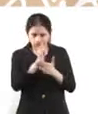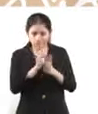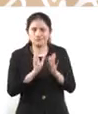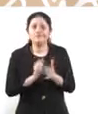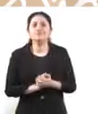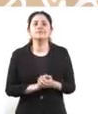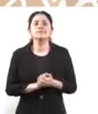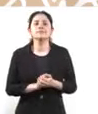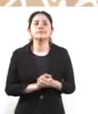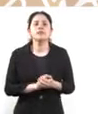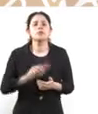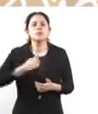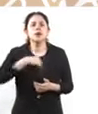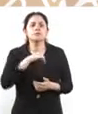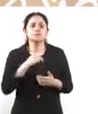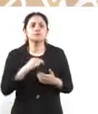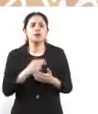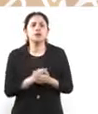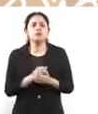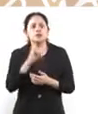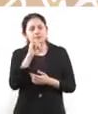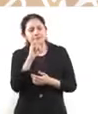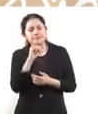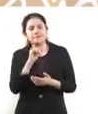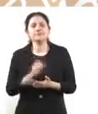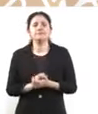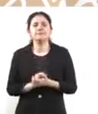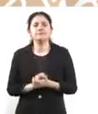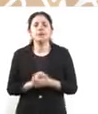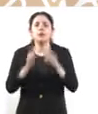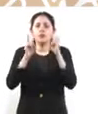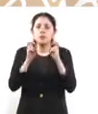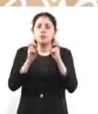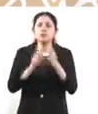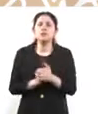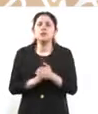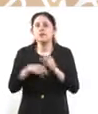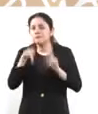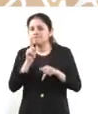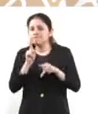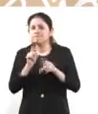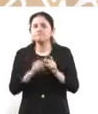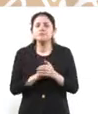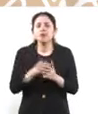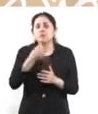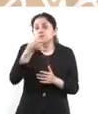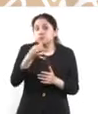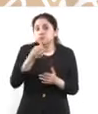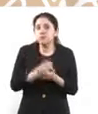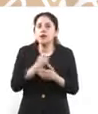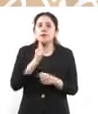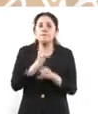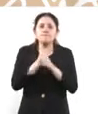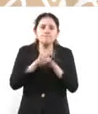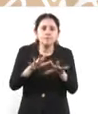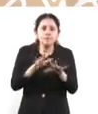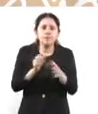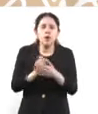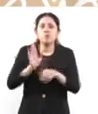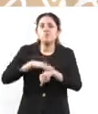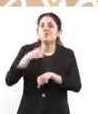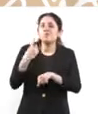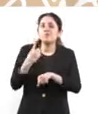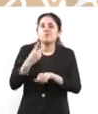maneras, nosotros sí hemos decidido hablar de este tema, porque tiene que estar ajustado un marco